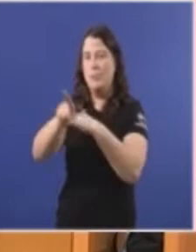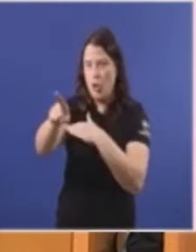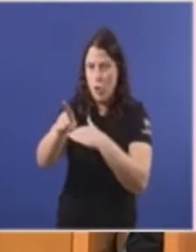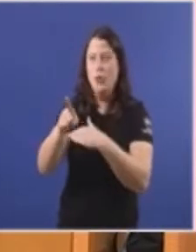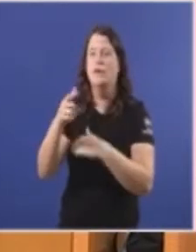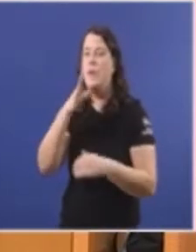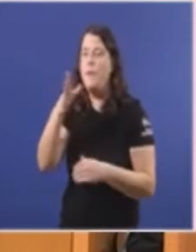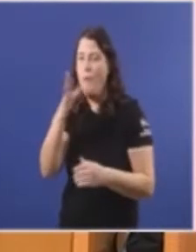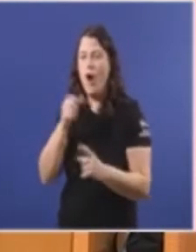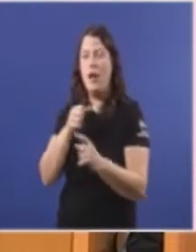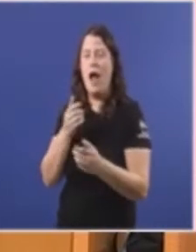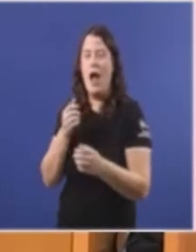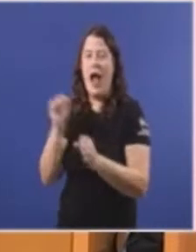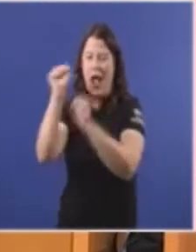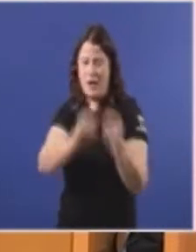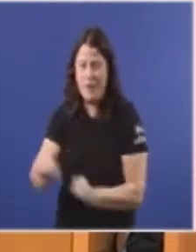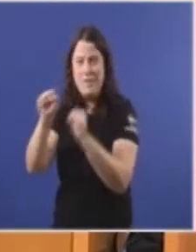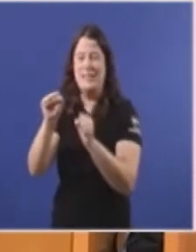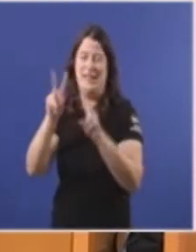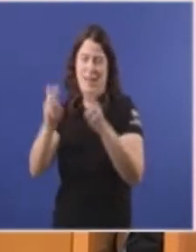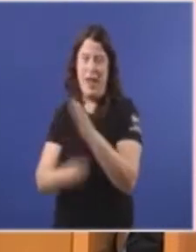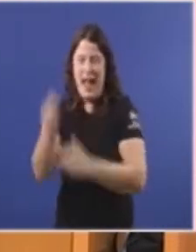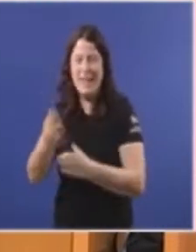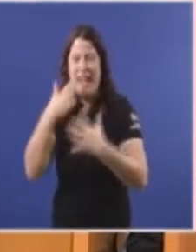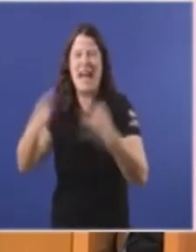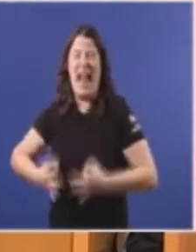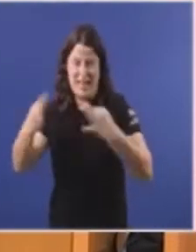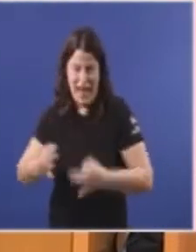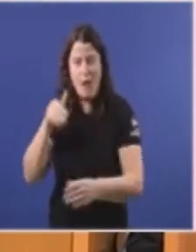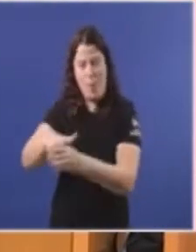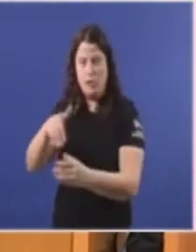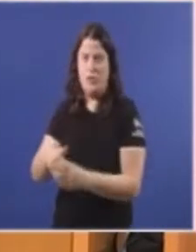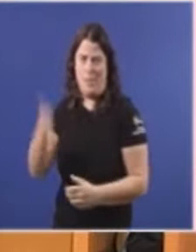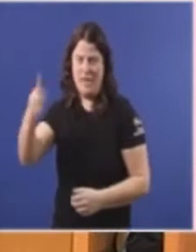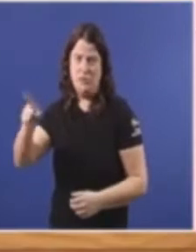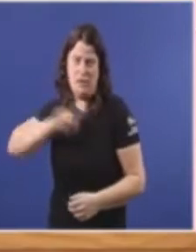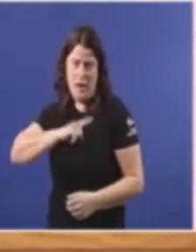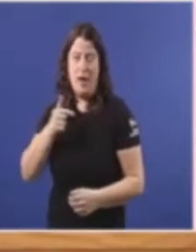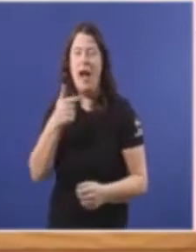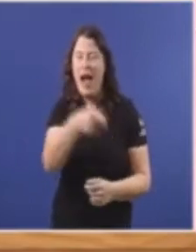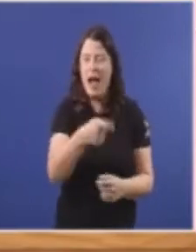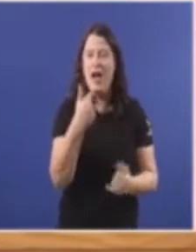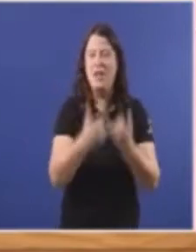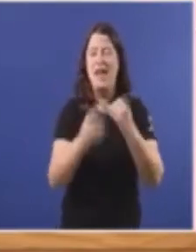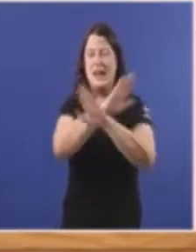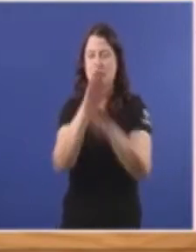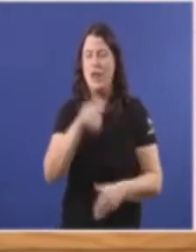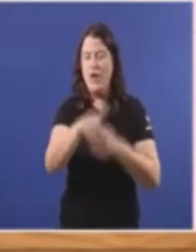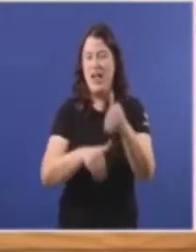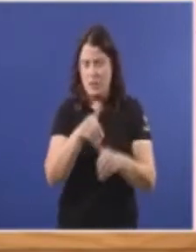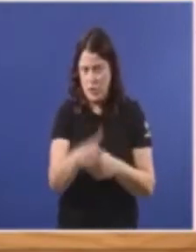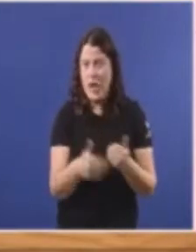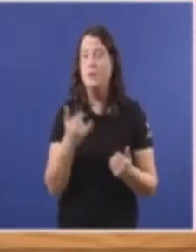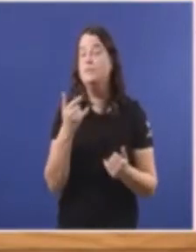detrás Do defensa do paridoiro Esa é a realidade Vostedes van a utilizar A mantra Do resultado electoral Todo mo permite